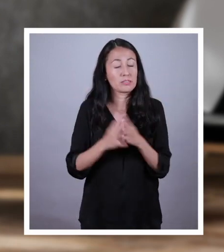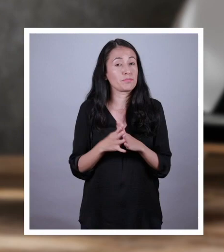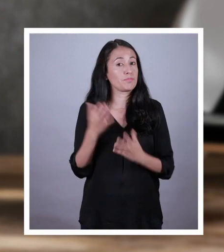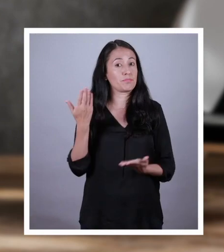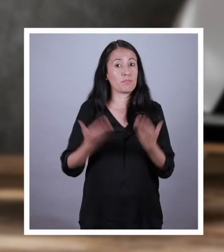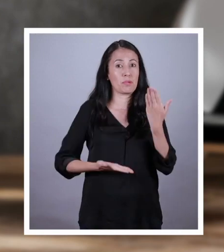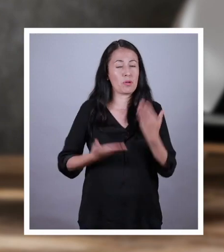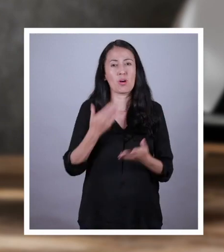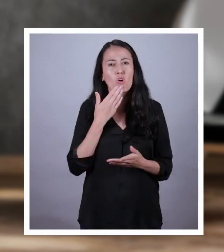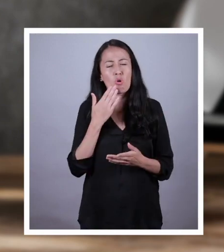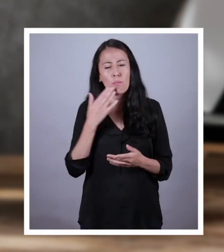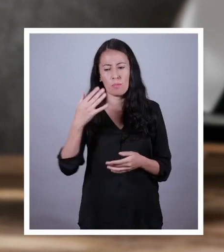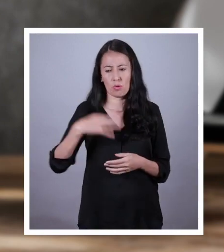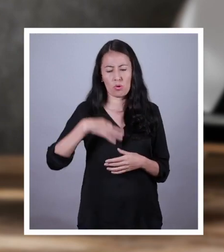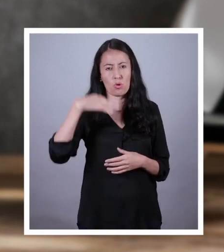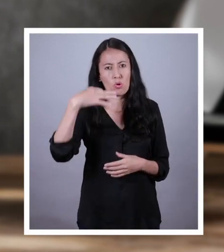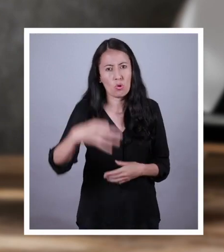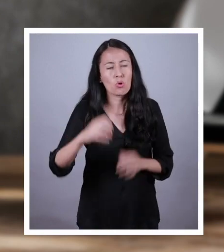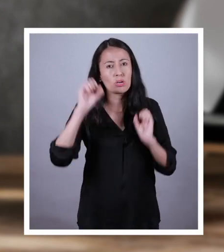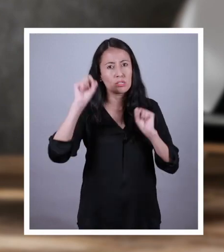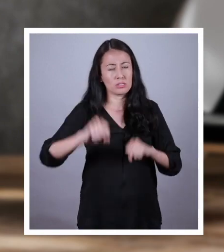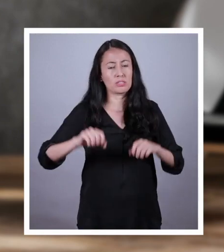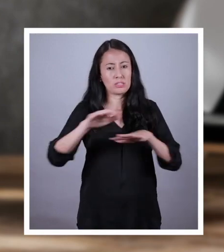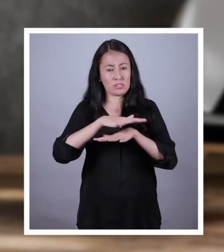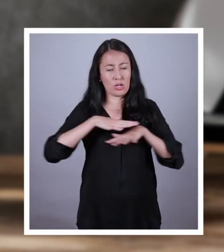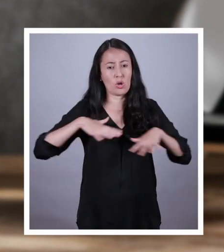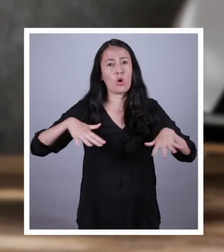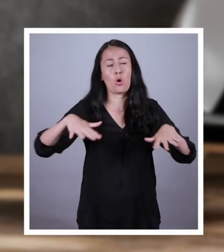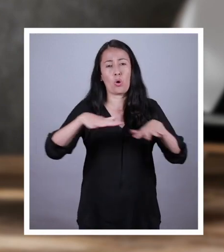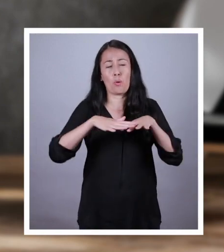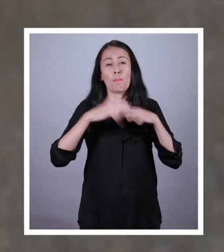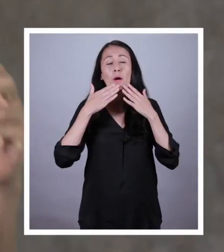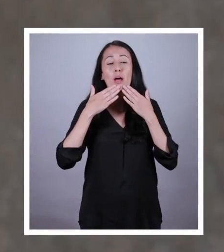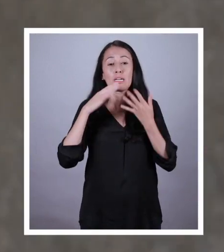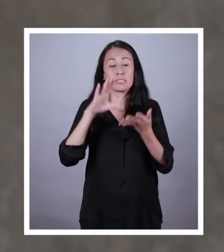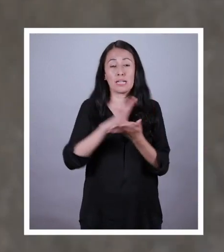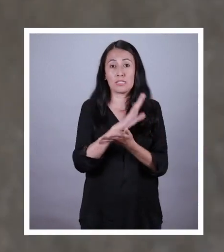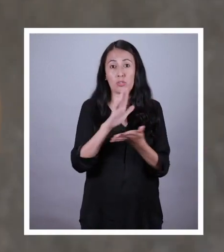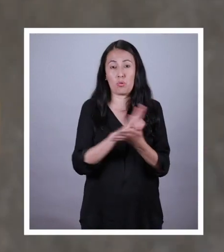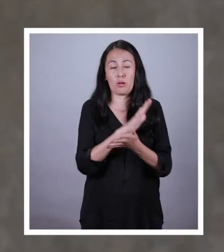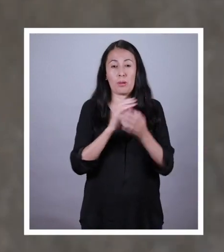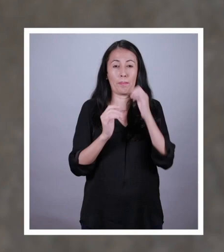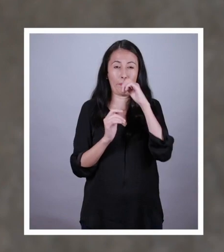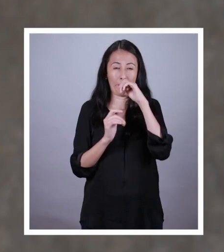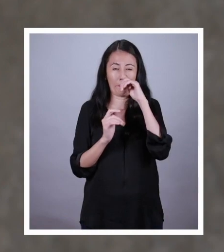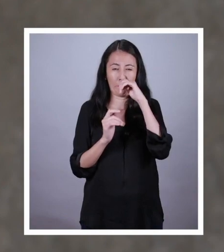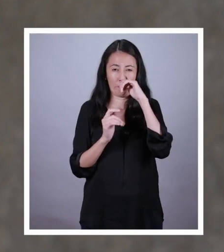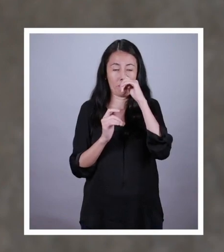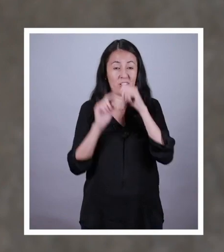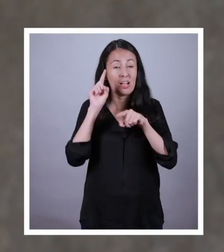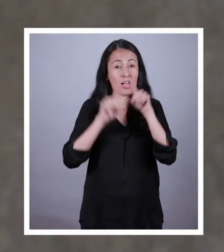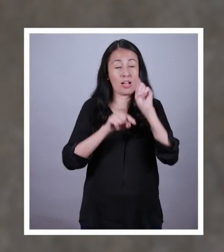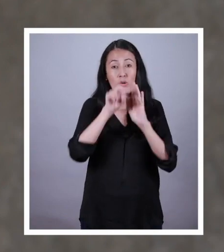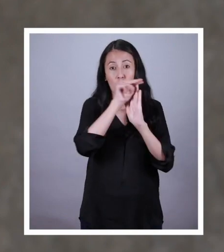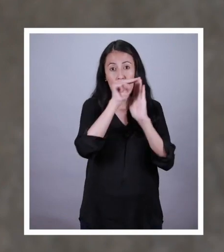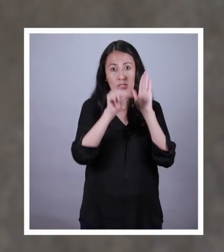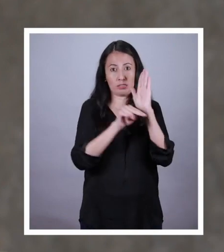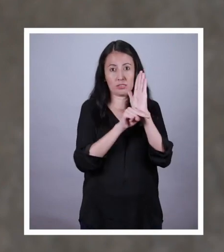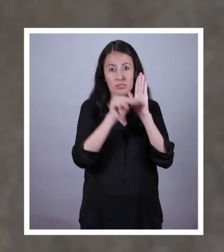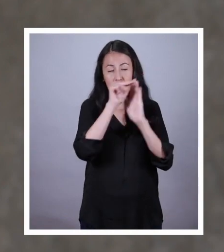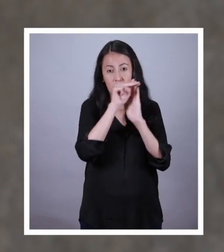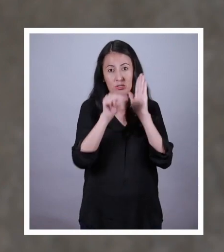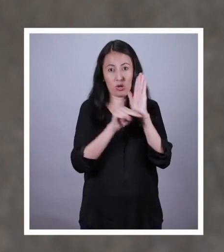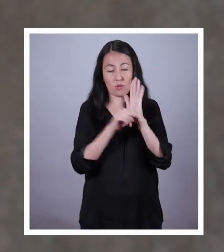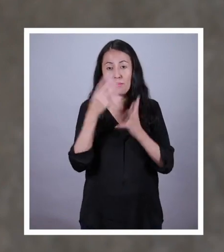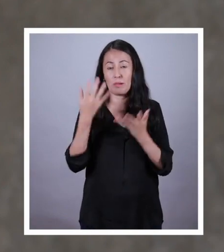cómo comportarse uno mismo y ante los demás en el centro escolar Aunque las normas de convivencia nos ayudarán a resolver problemas